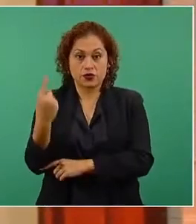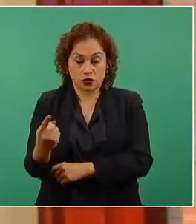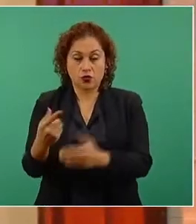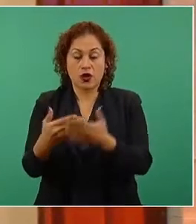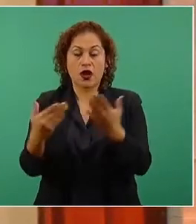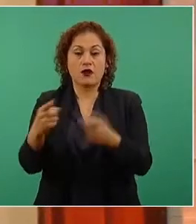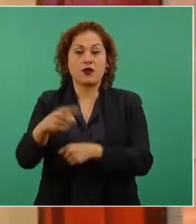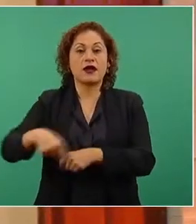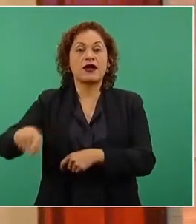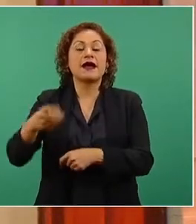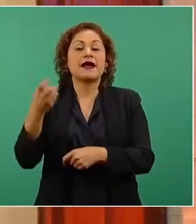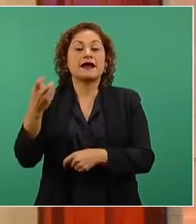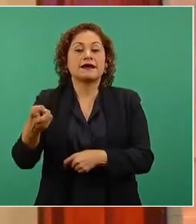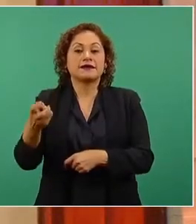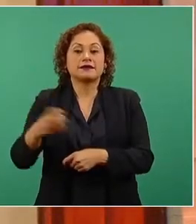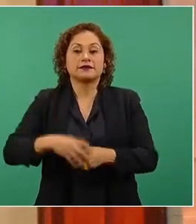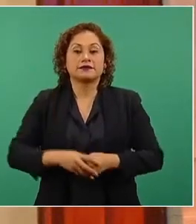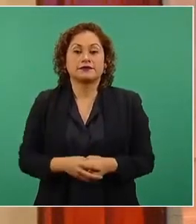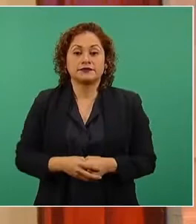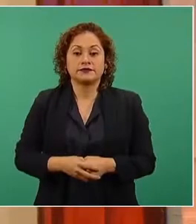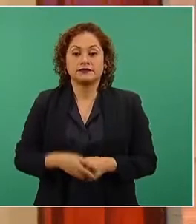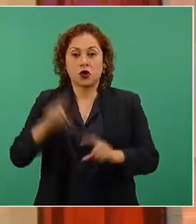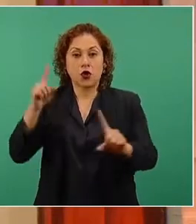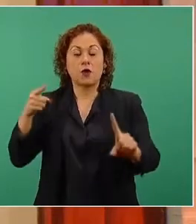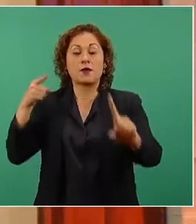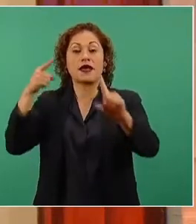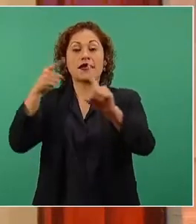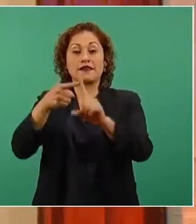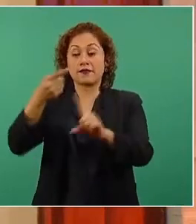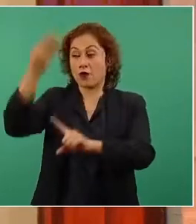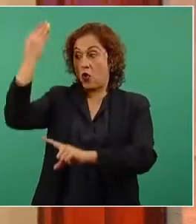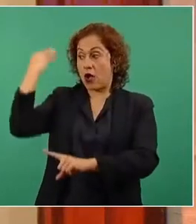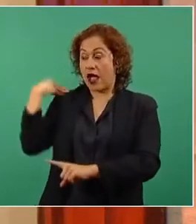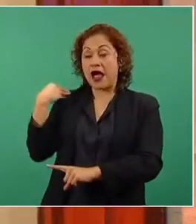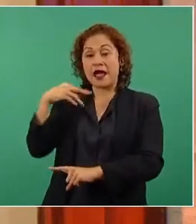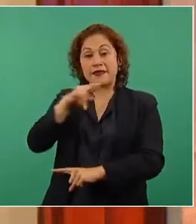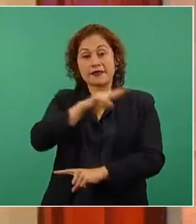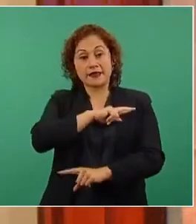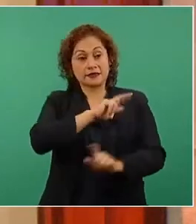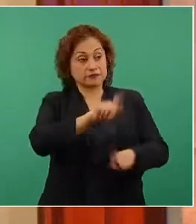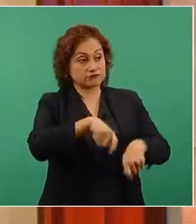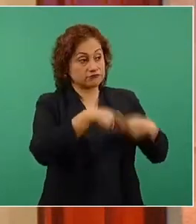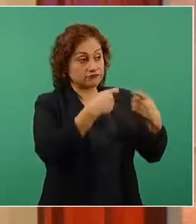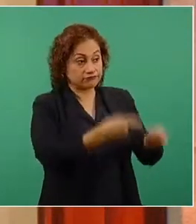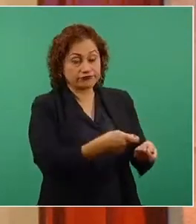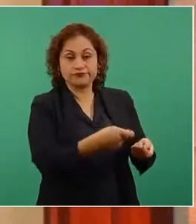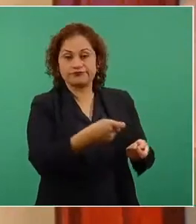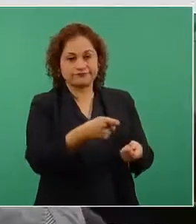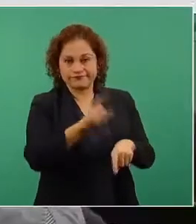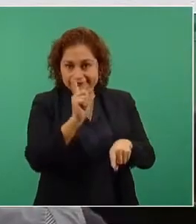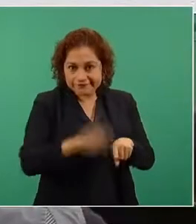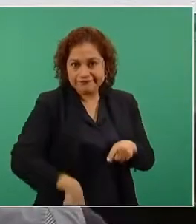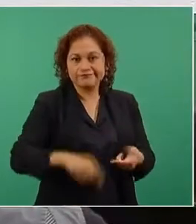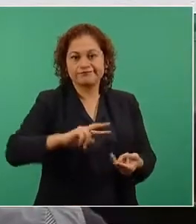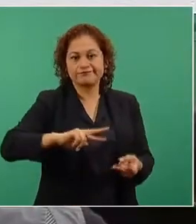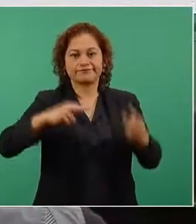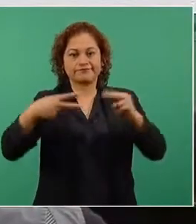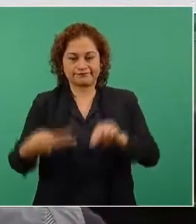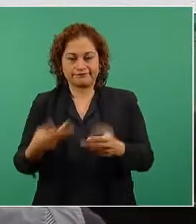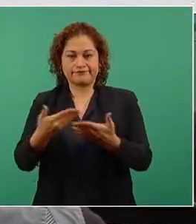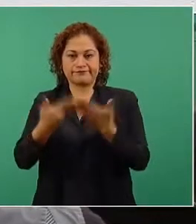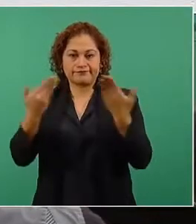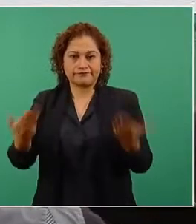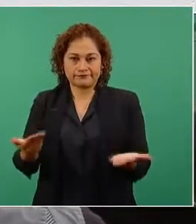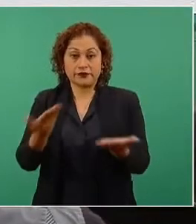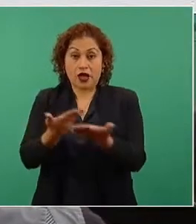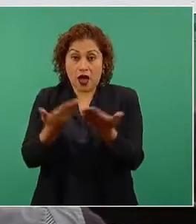los aspectos más dañinos en contra del pueblo de México, de esta privatización del sector eléctrico. Fundamentalmente, ¿hacia